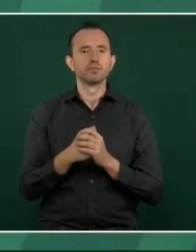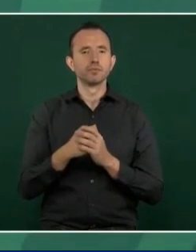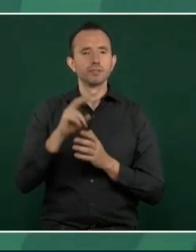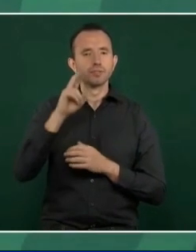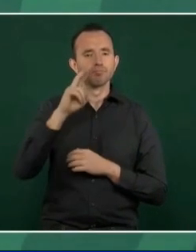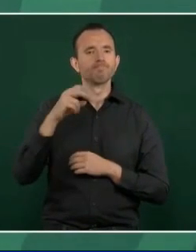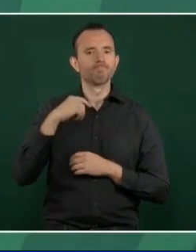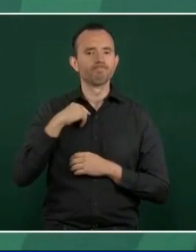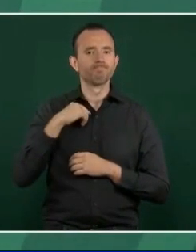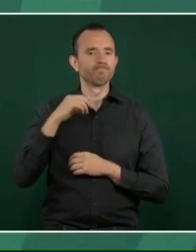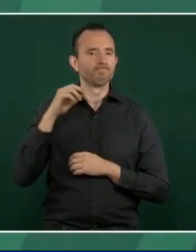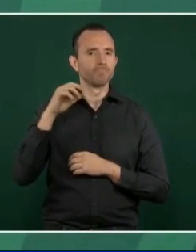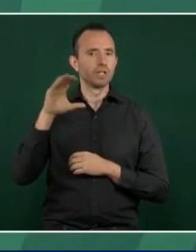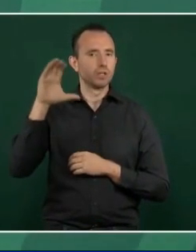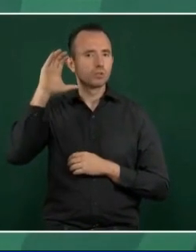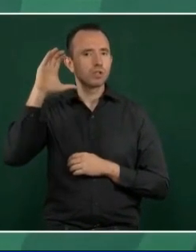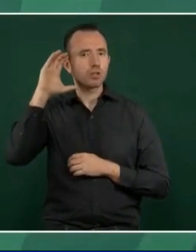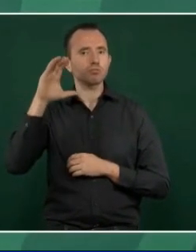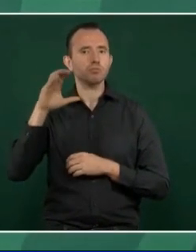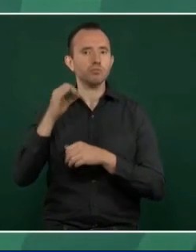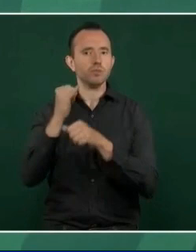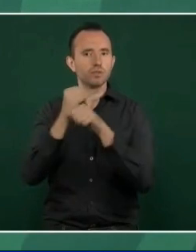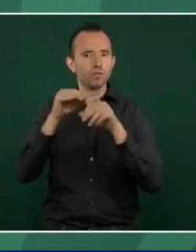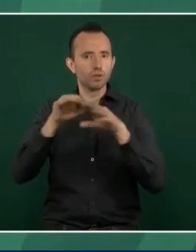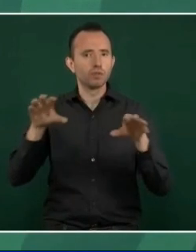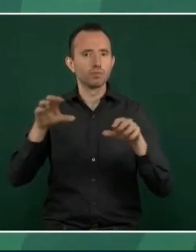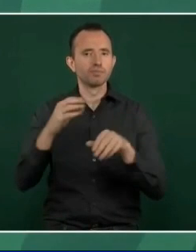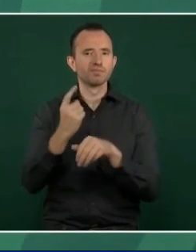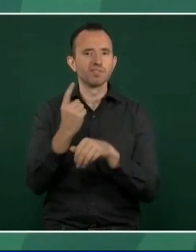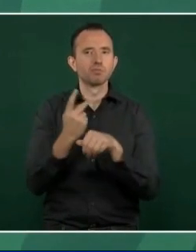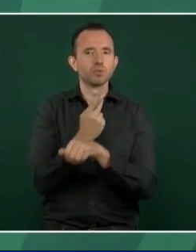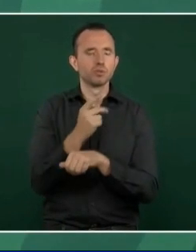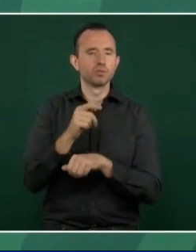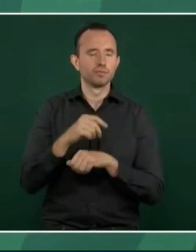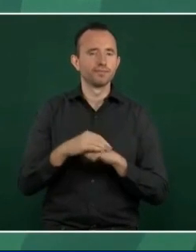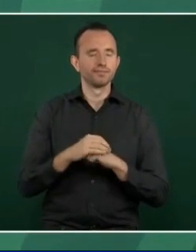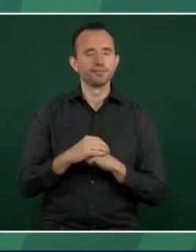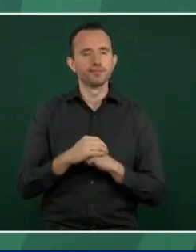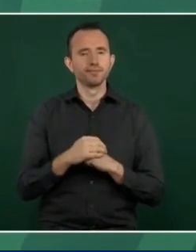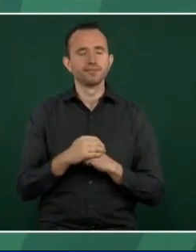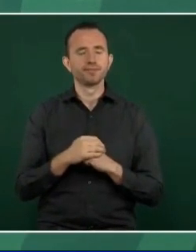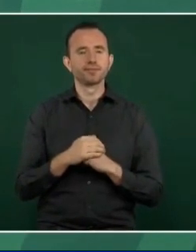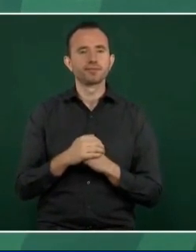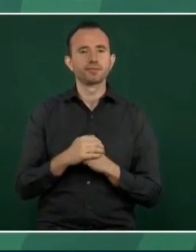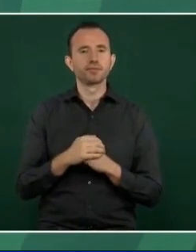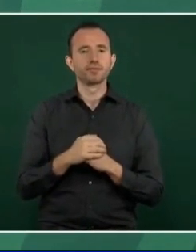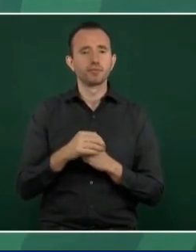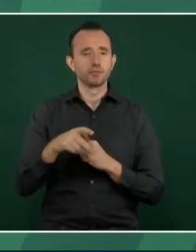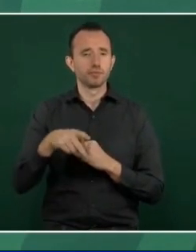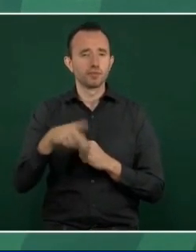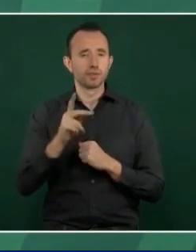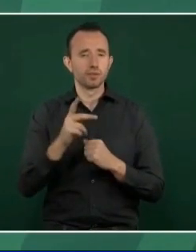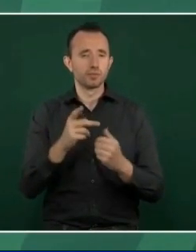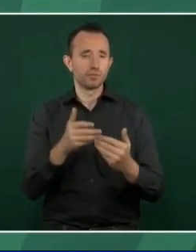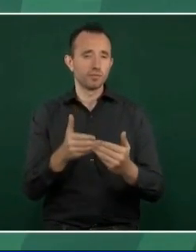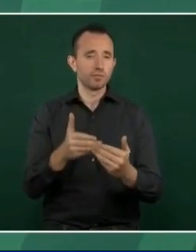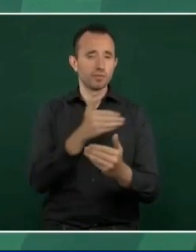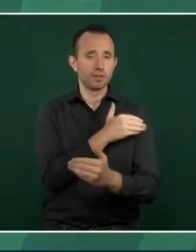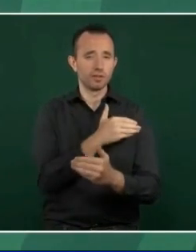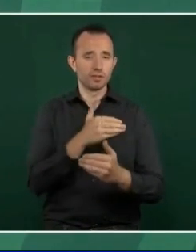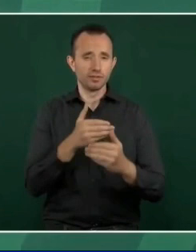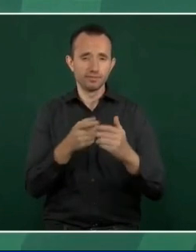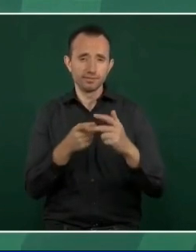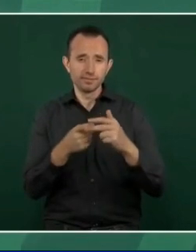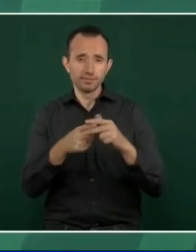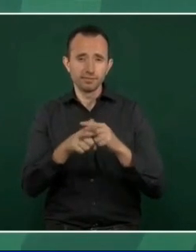pero dijimos desde el principio que íbamos a hablar con